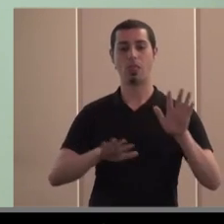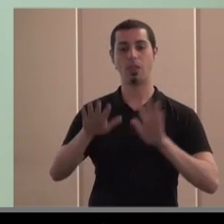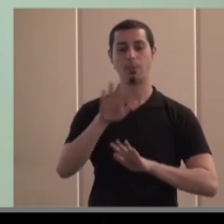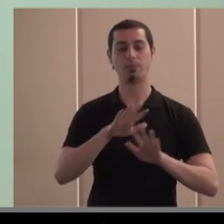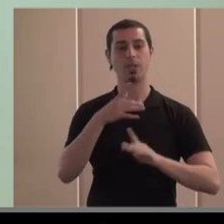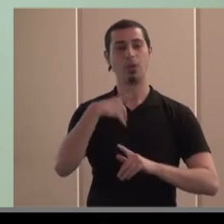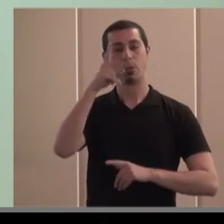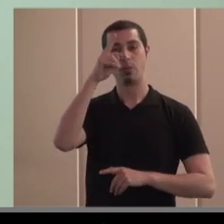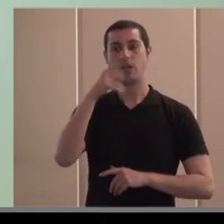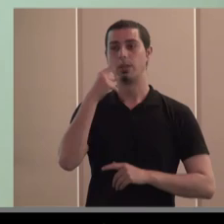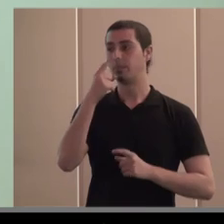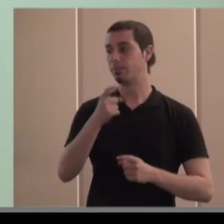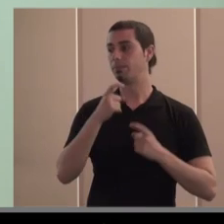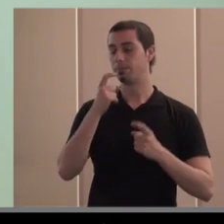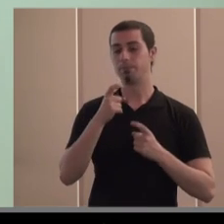se están produciendo